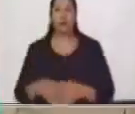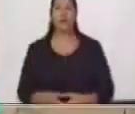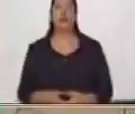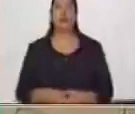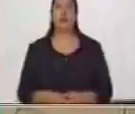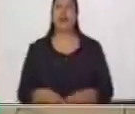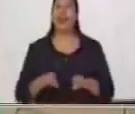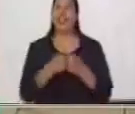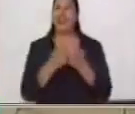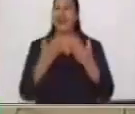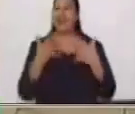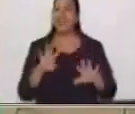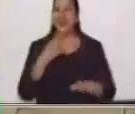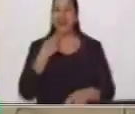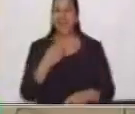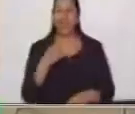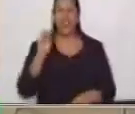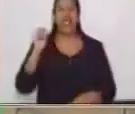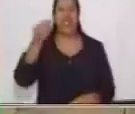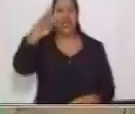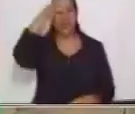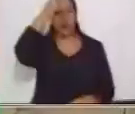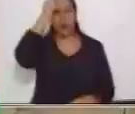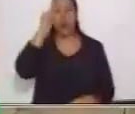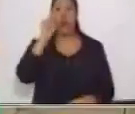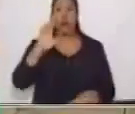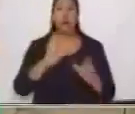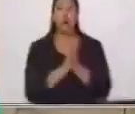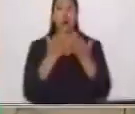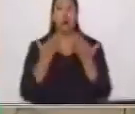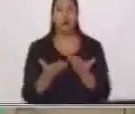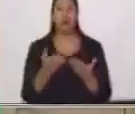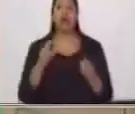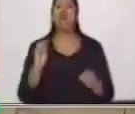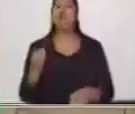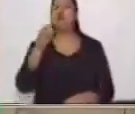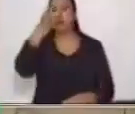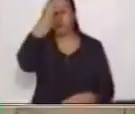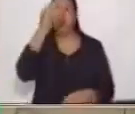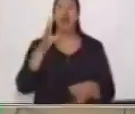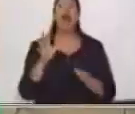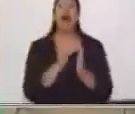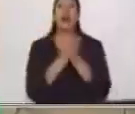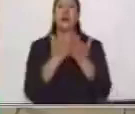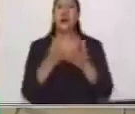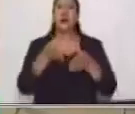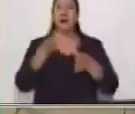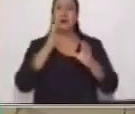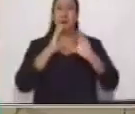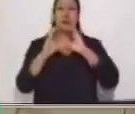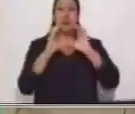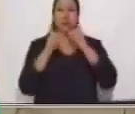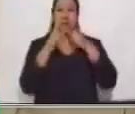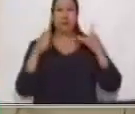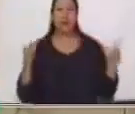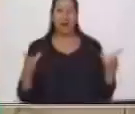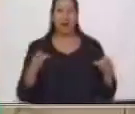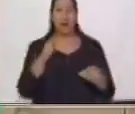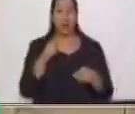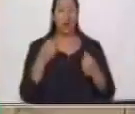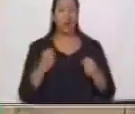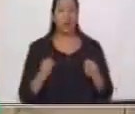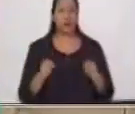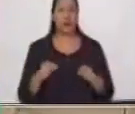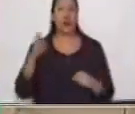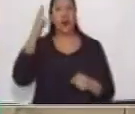tu cuaderno de comunicación y lenguaje, tú tienes que hacer tu propio mapa mental. Recuerda, en este espacio vamos a seguir